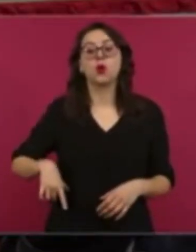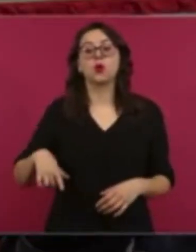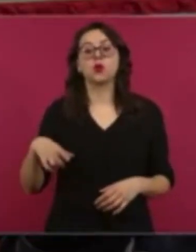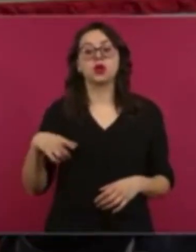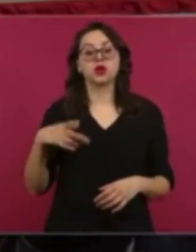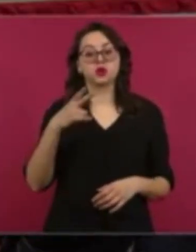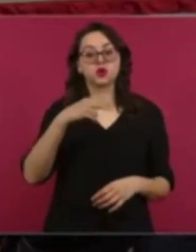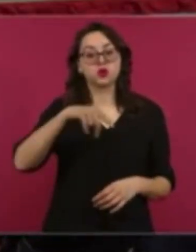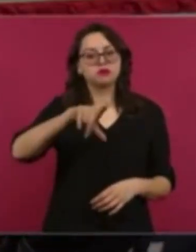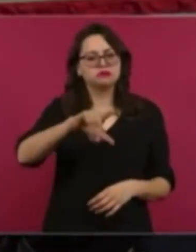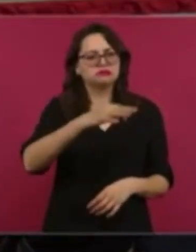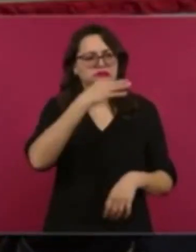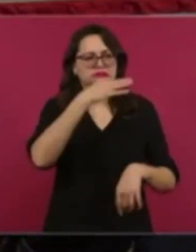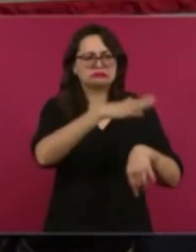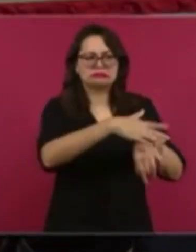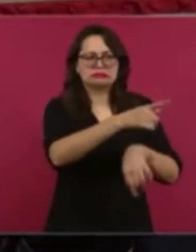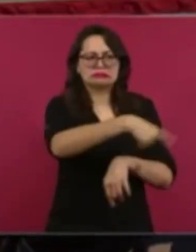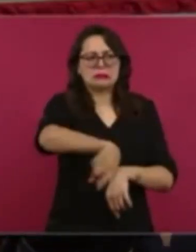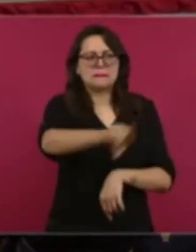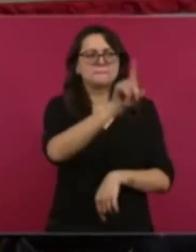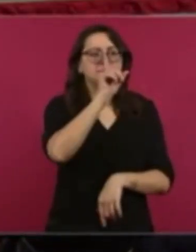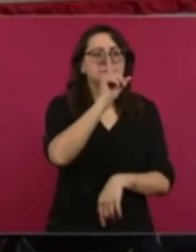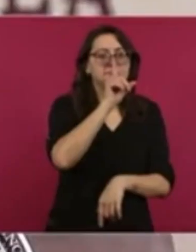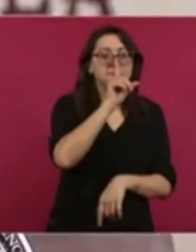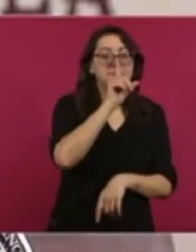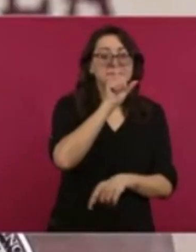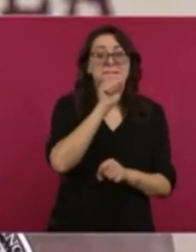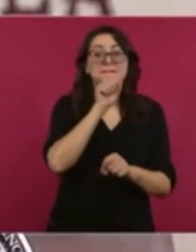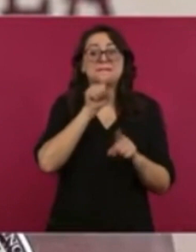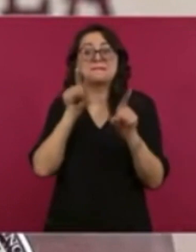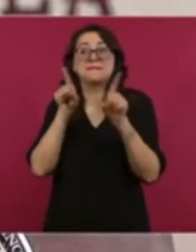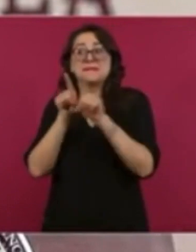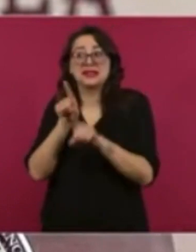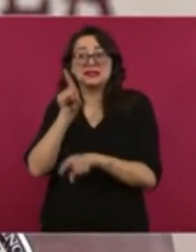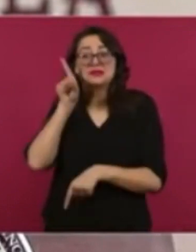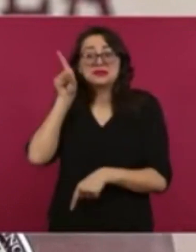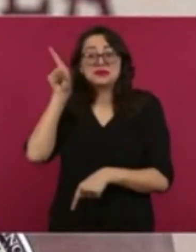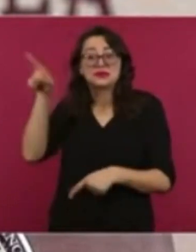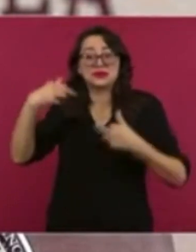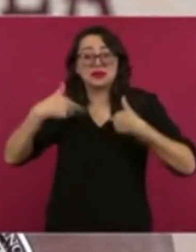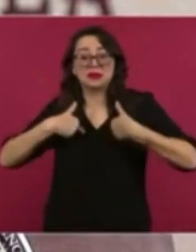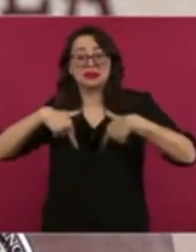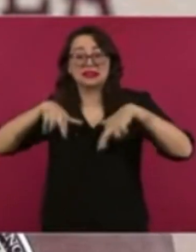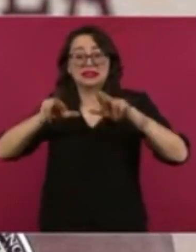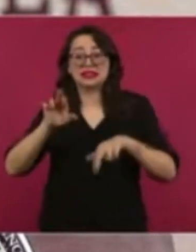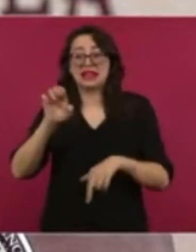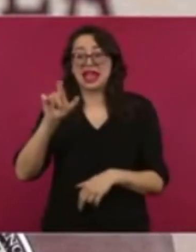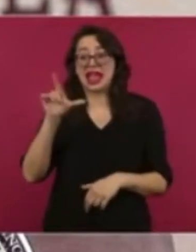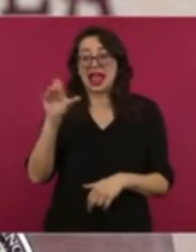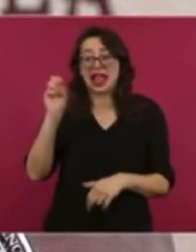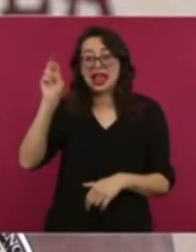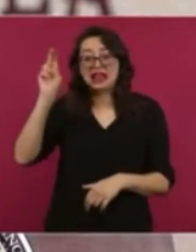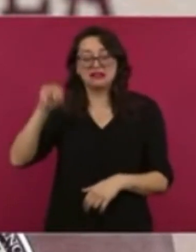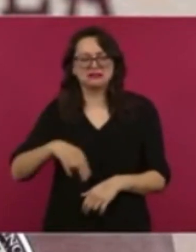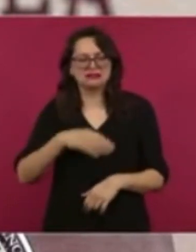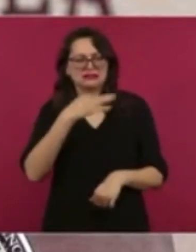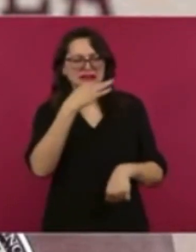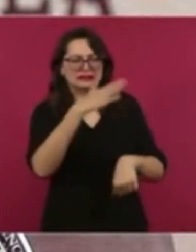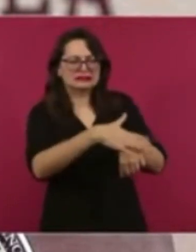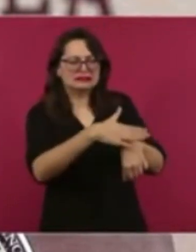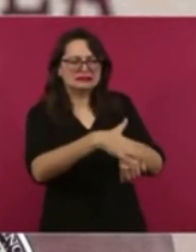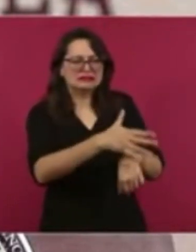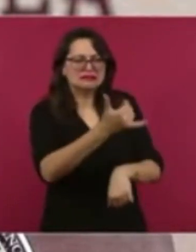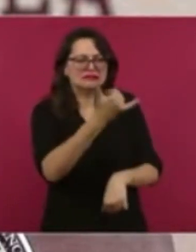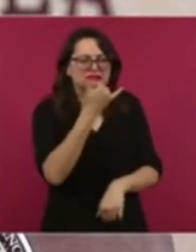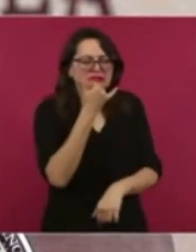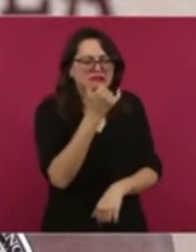Tesla, Rohan Patel, salió a desmentir las notas de estos medios de comunicación, asegurando que esta no es la primera vez